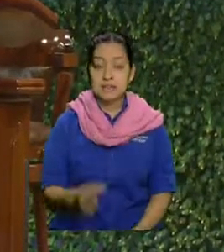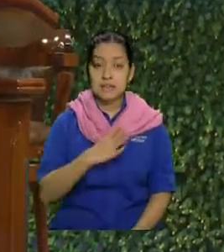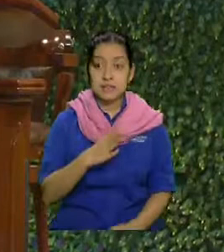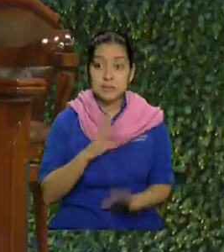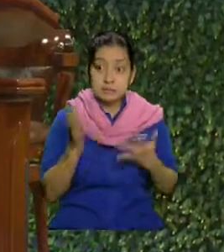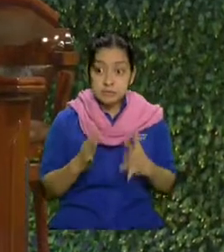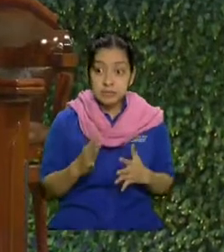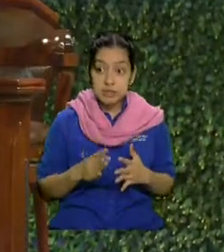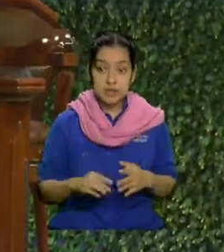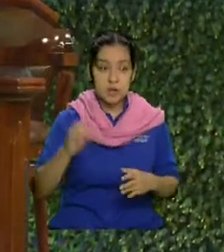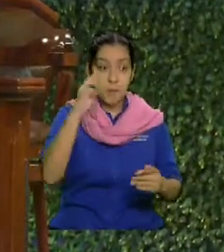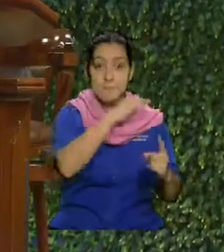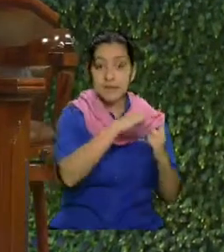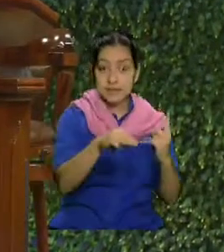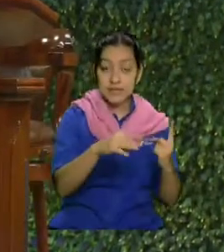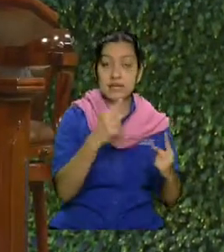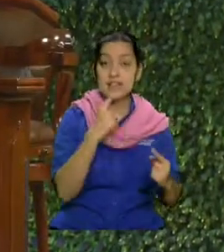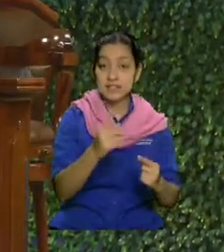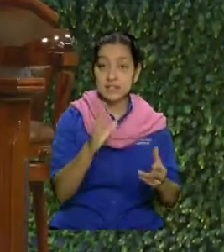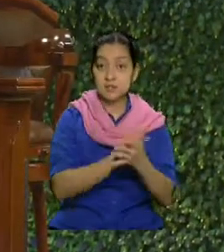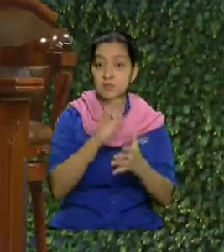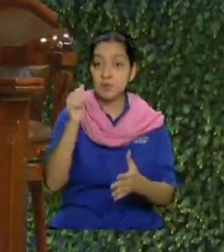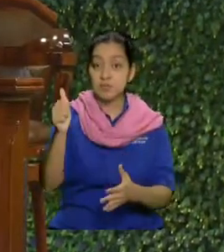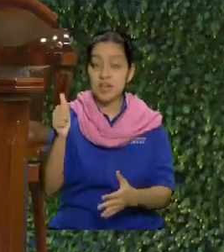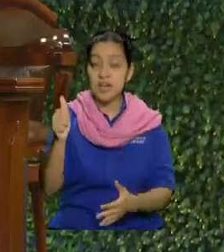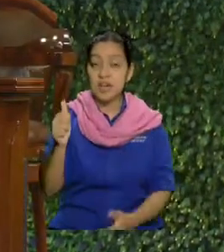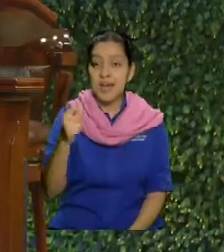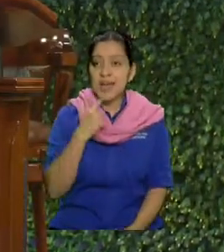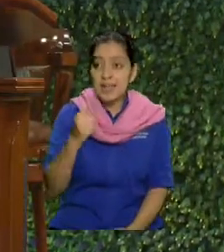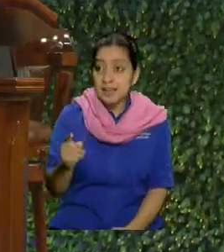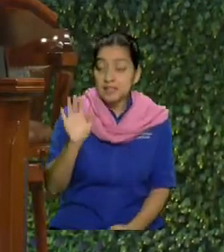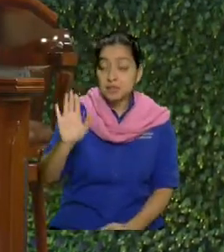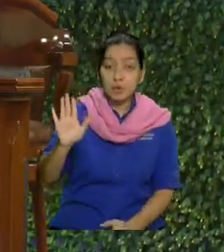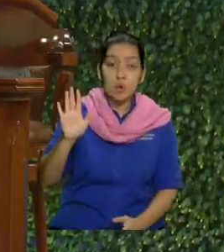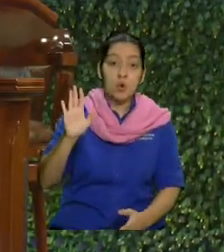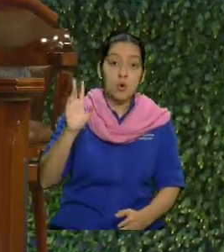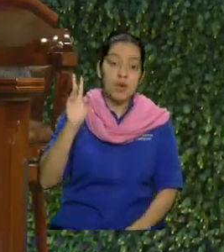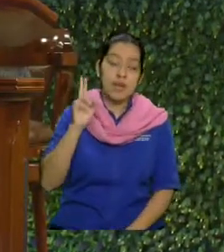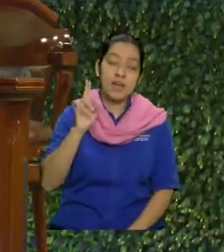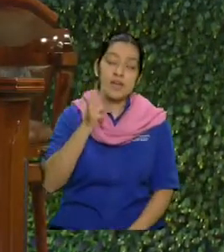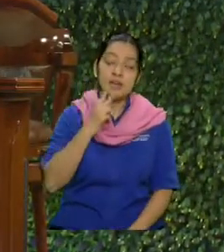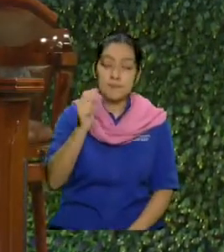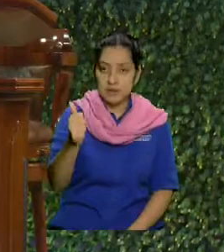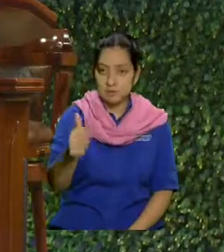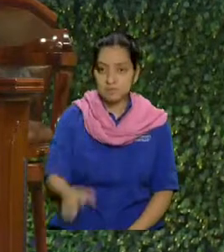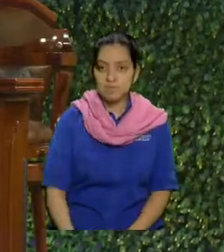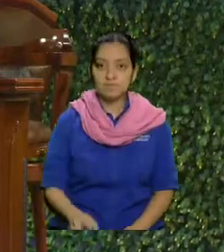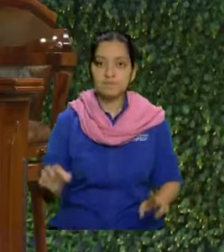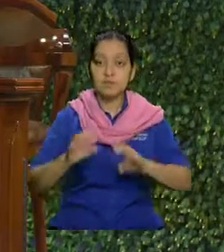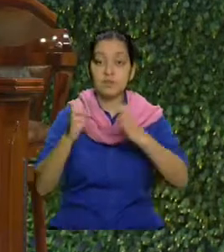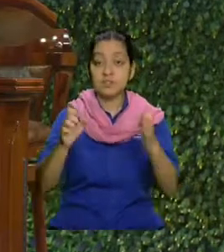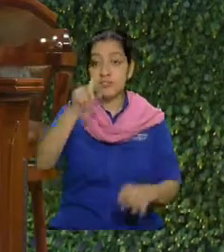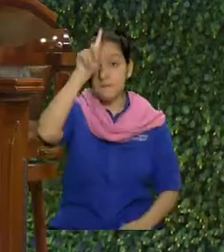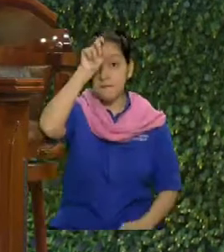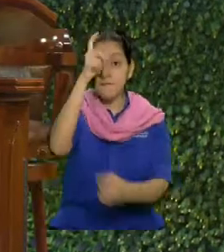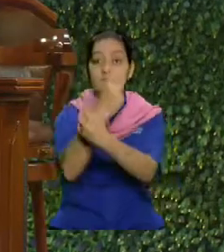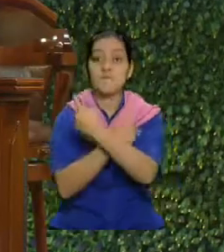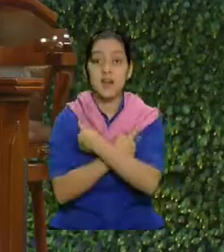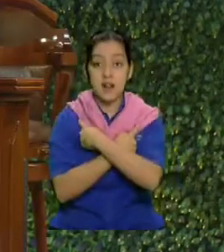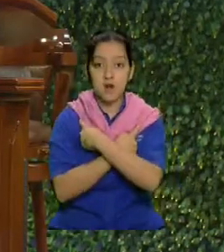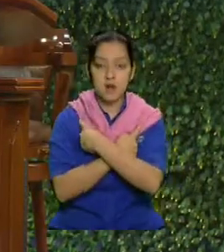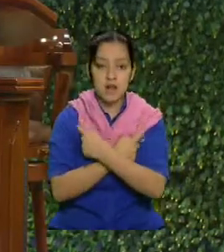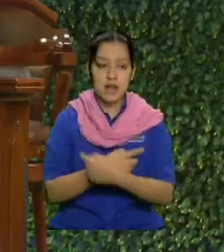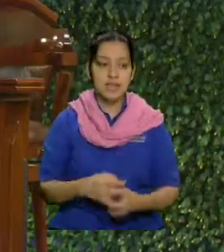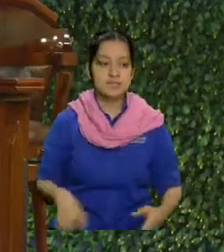jurar a su esposa que diga que es su hermana. Y como consecuencia, Faraón, según la Biblia de Américas, la toma por mujer.